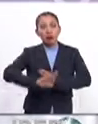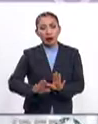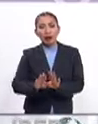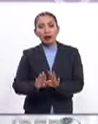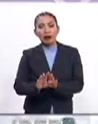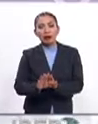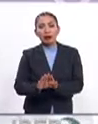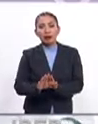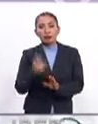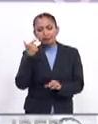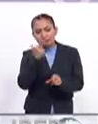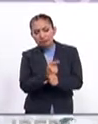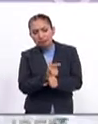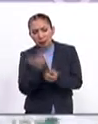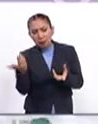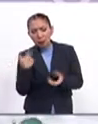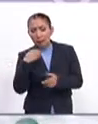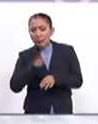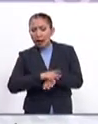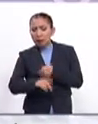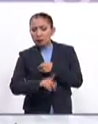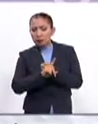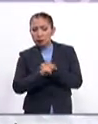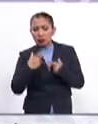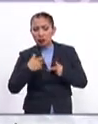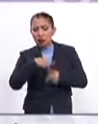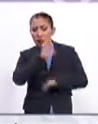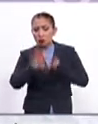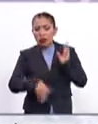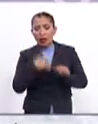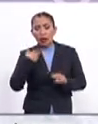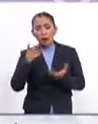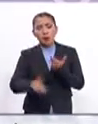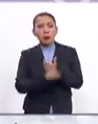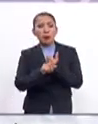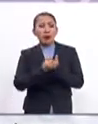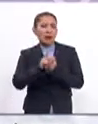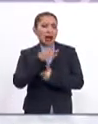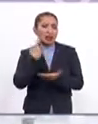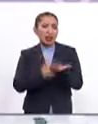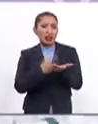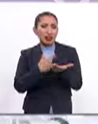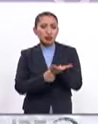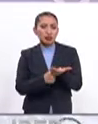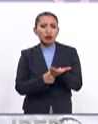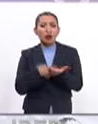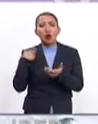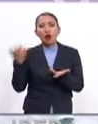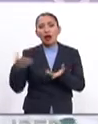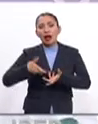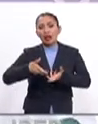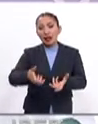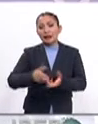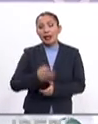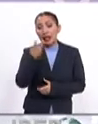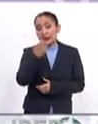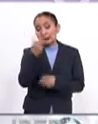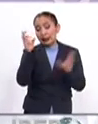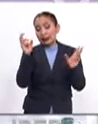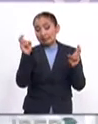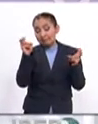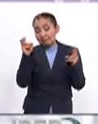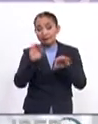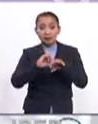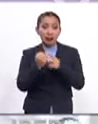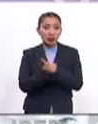han detectado un creciente número de personas fallecidas ante las revueltas que se generan en la calle. Ante este tipo de